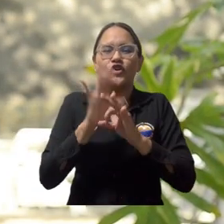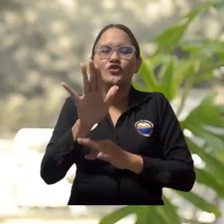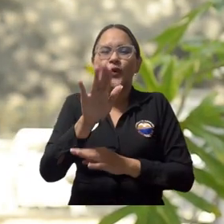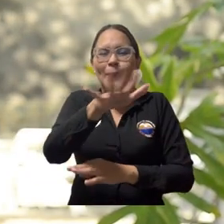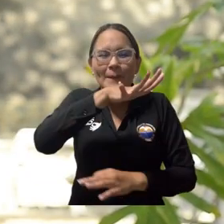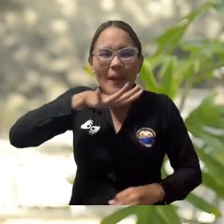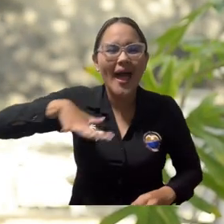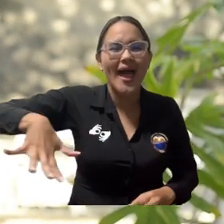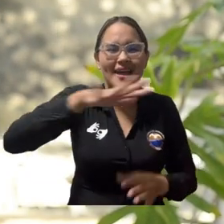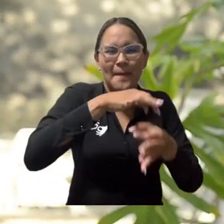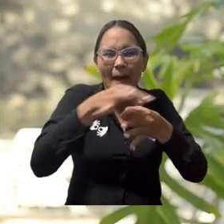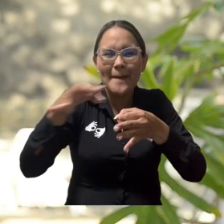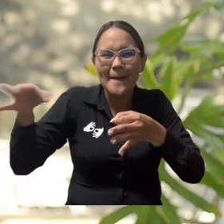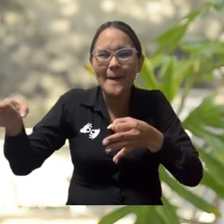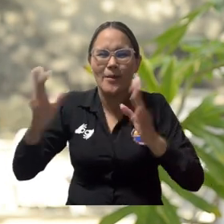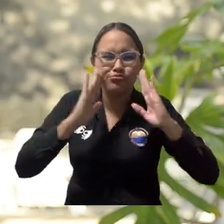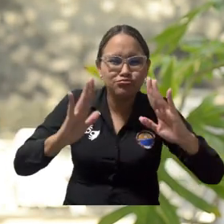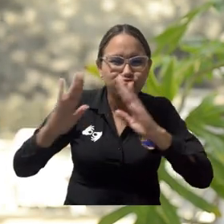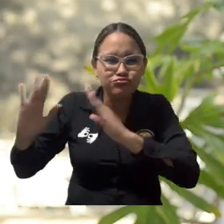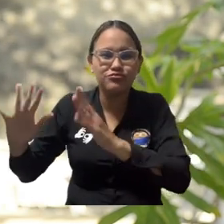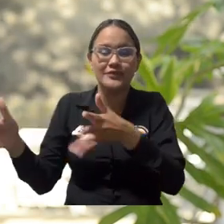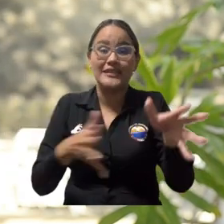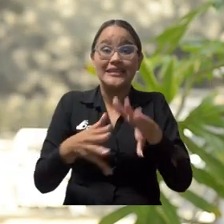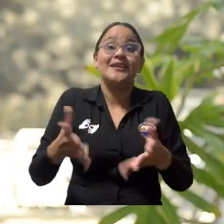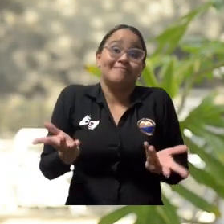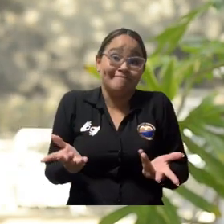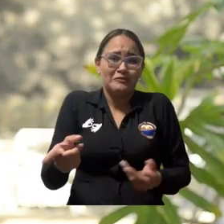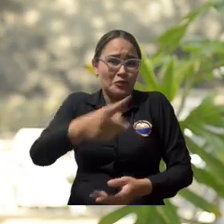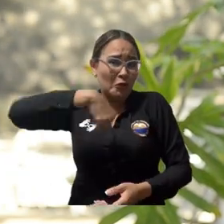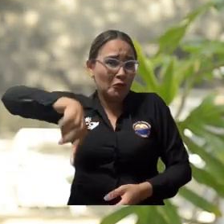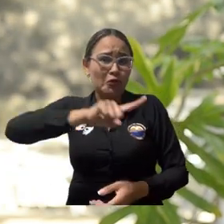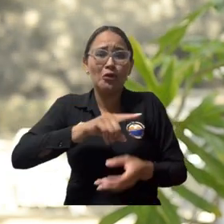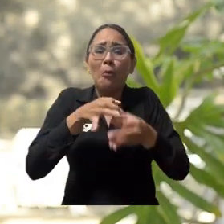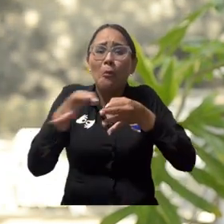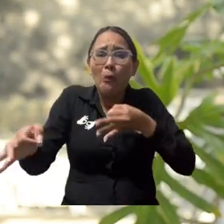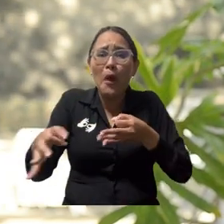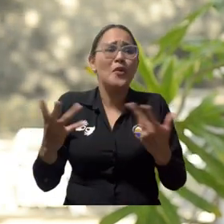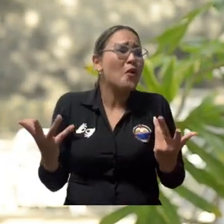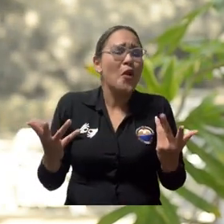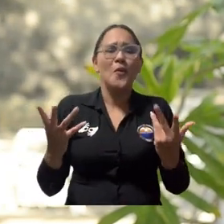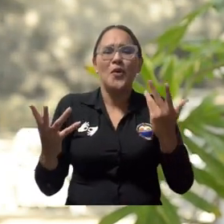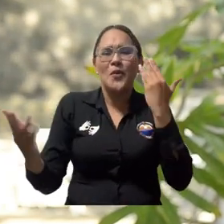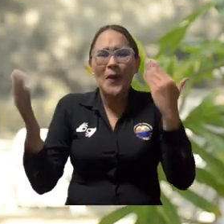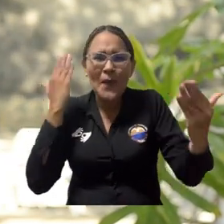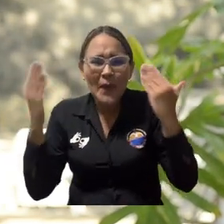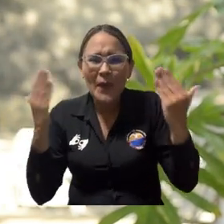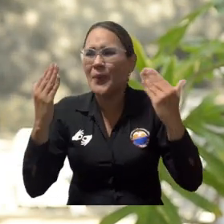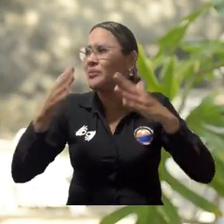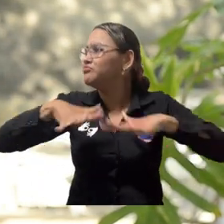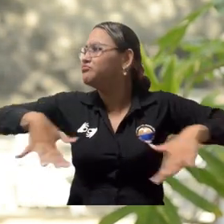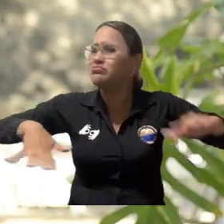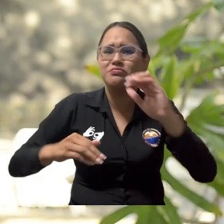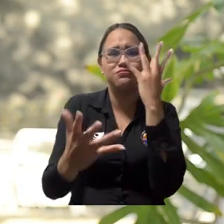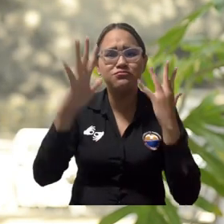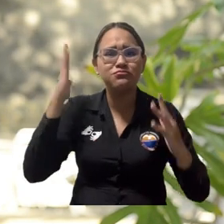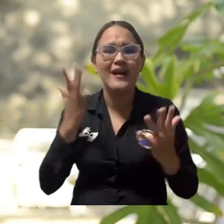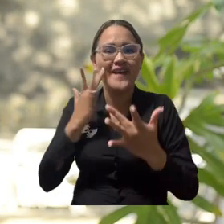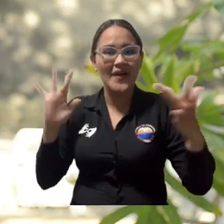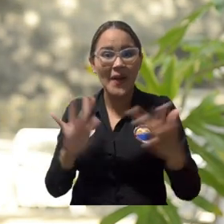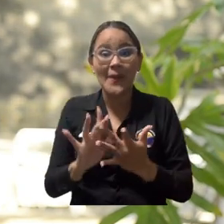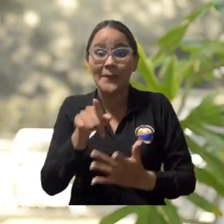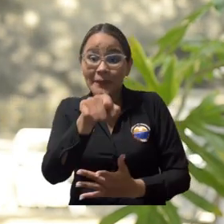del campo y pues somos zona rural, estamos rodeados de campo, de producción y